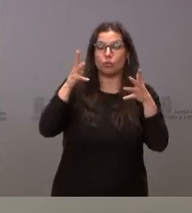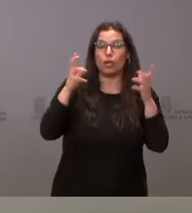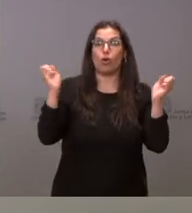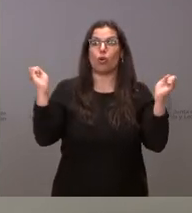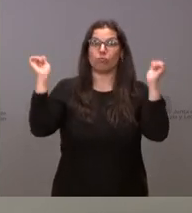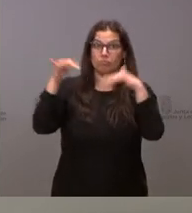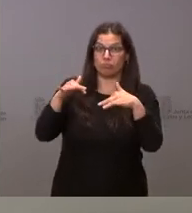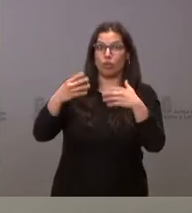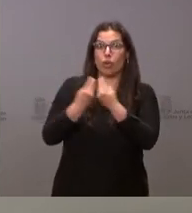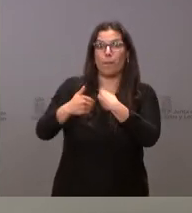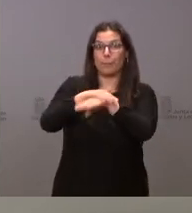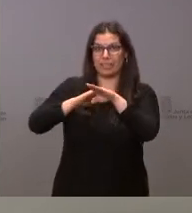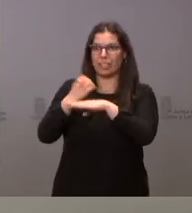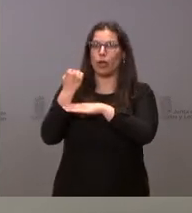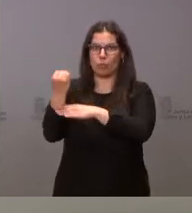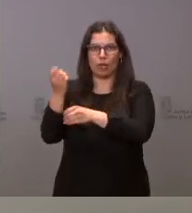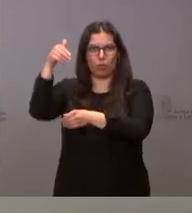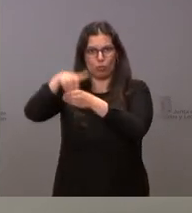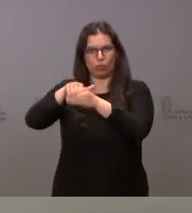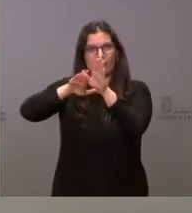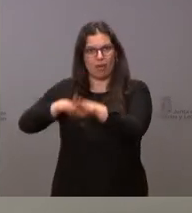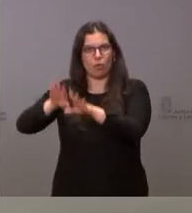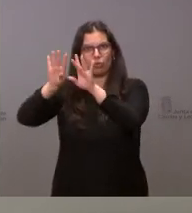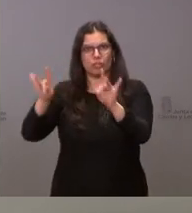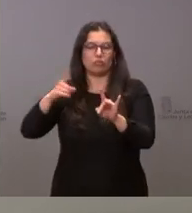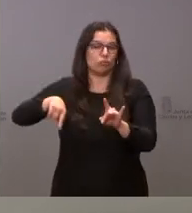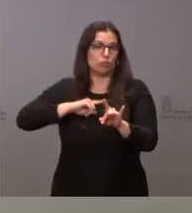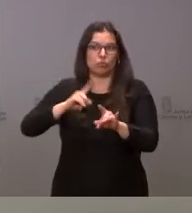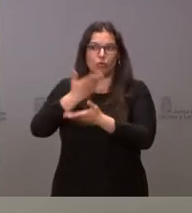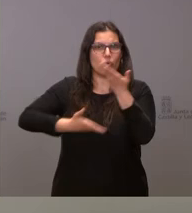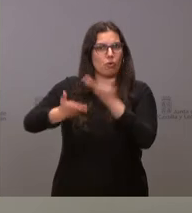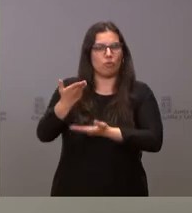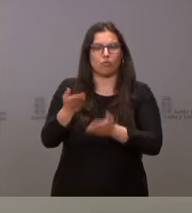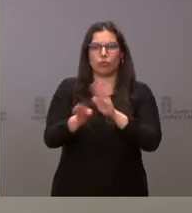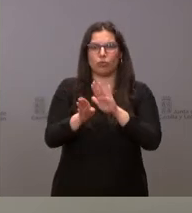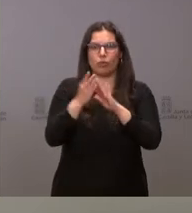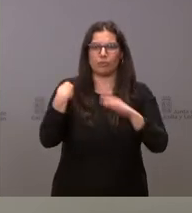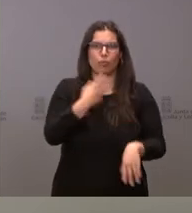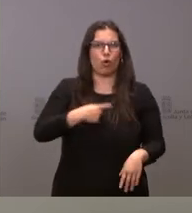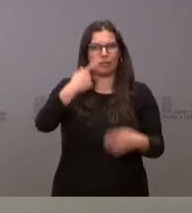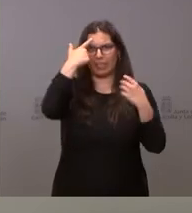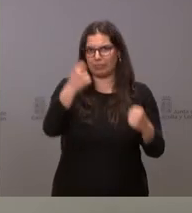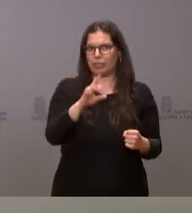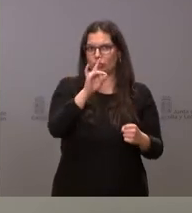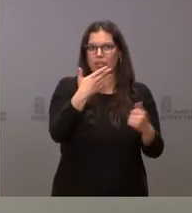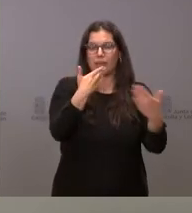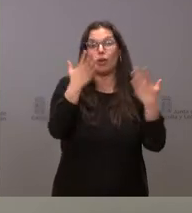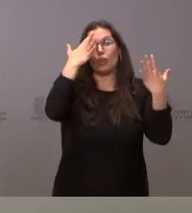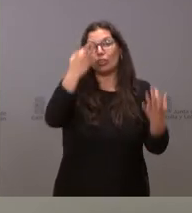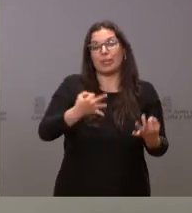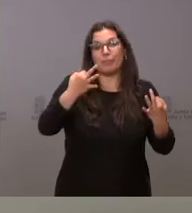Interterritorial apoyamos esa decisión y, por tanto, seguiremos en colaboración con el Comité de Expertos, pero siempre en coherencia